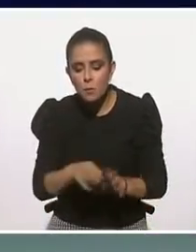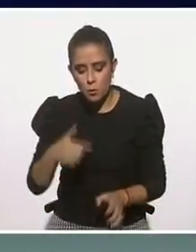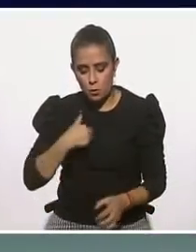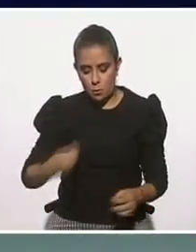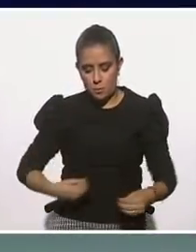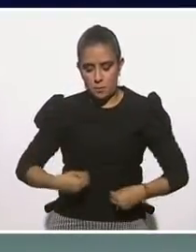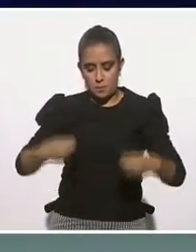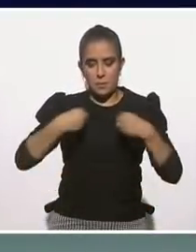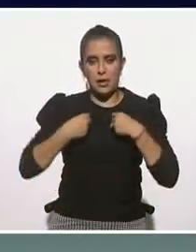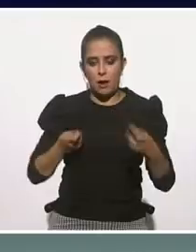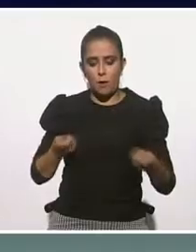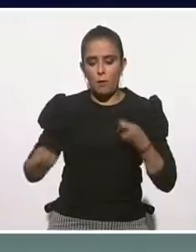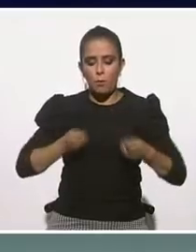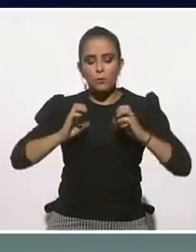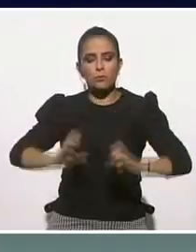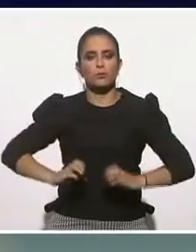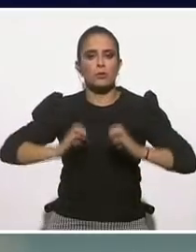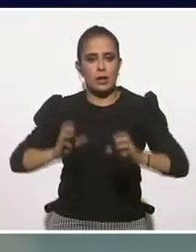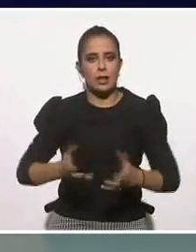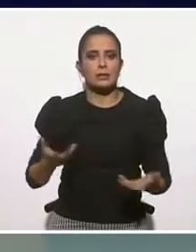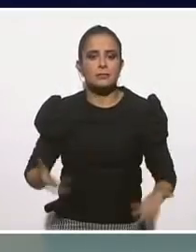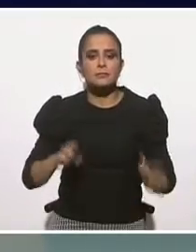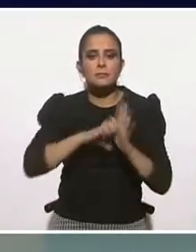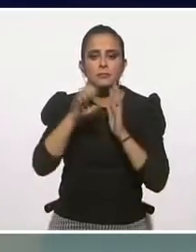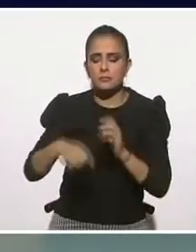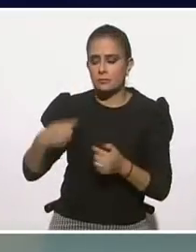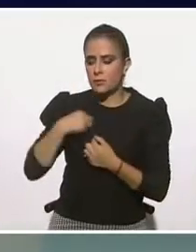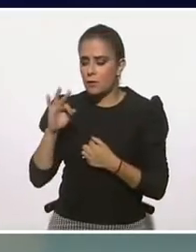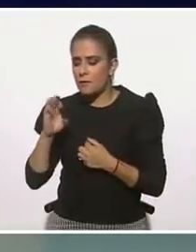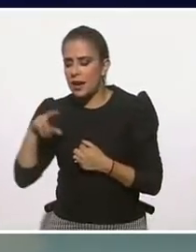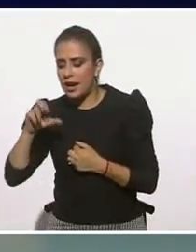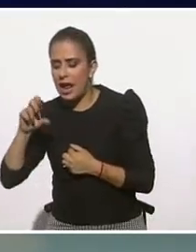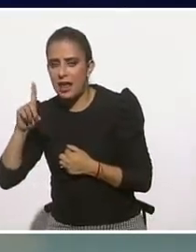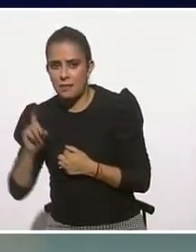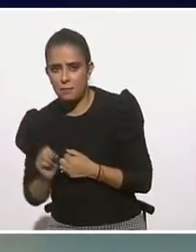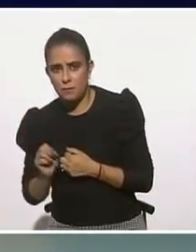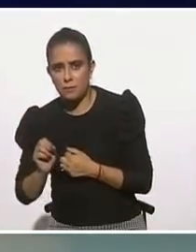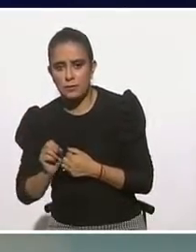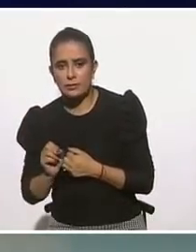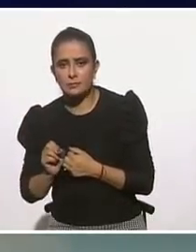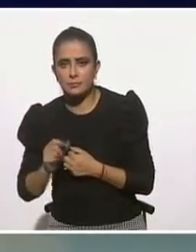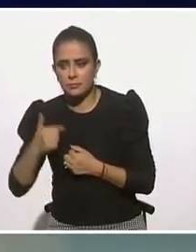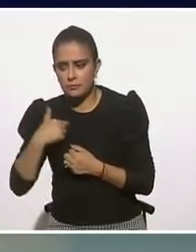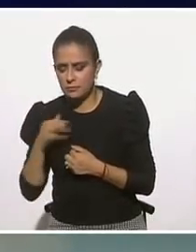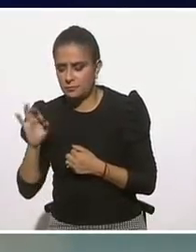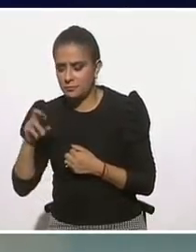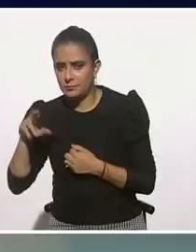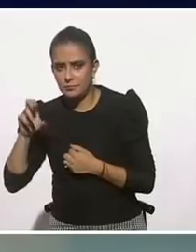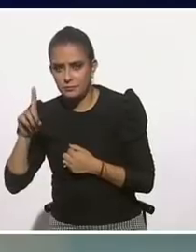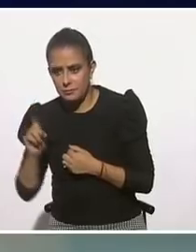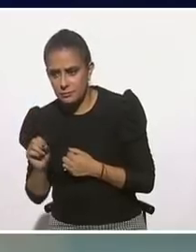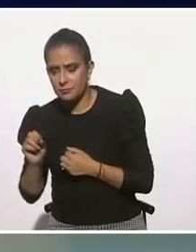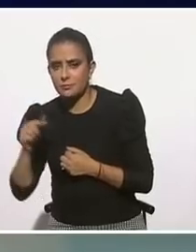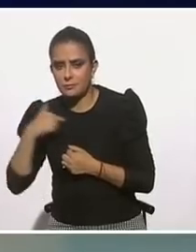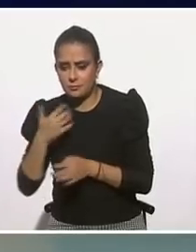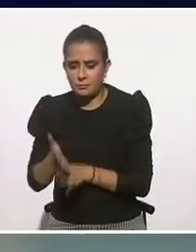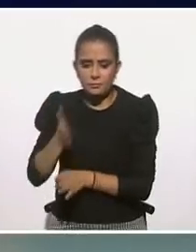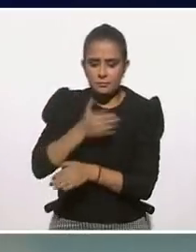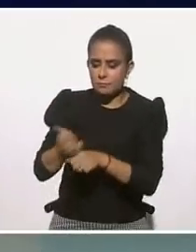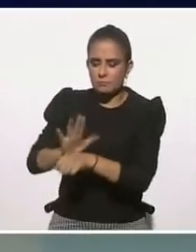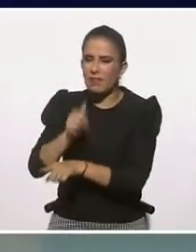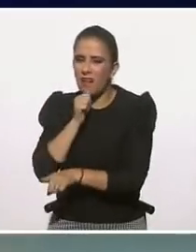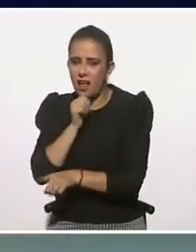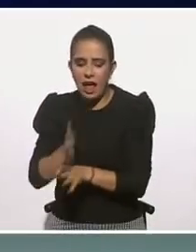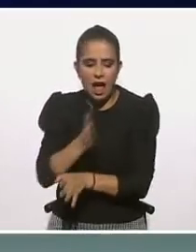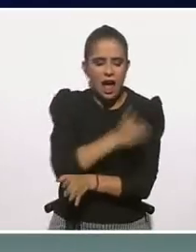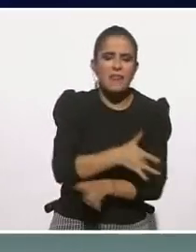Incluso yo les diría algo muy sencillo, ¿quién era Fernando? Y al final puedo dejar un par de ejercicios, pero ¿quién era Fernando antes del confinamiento? Respecto a